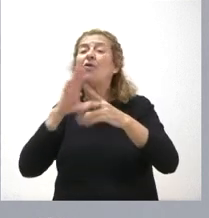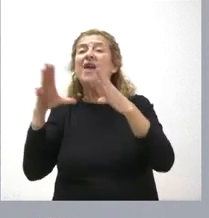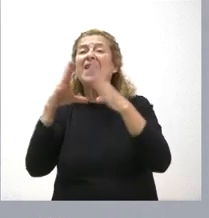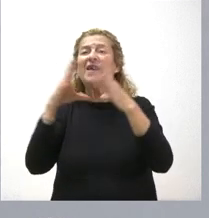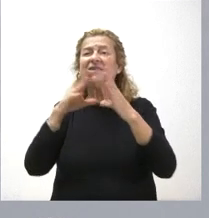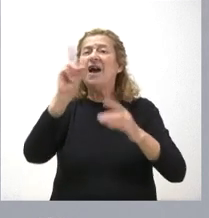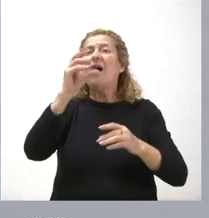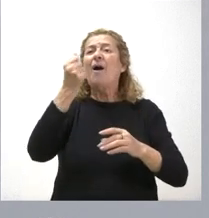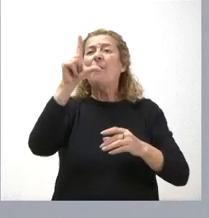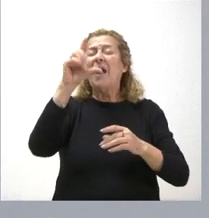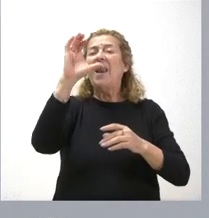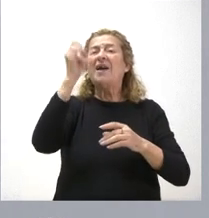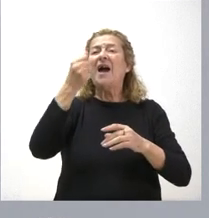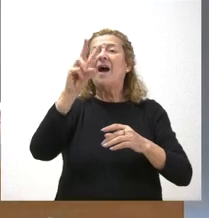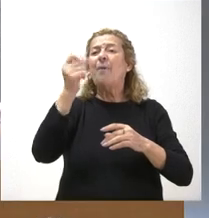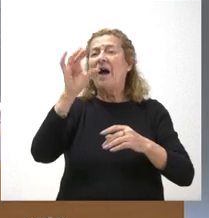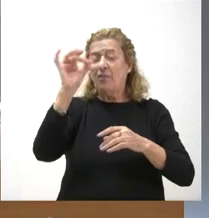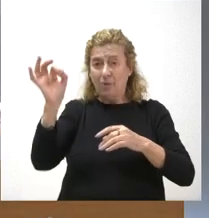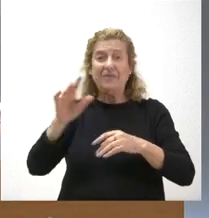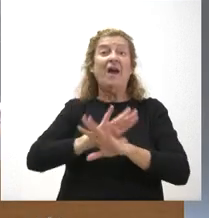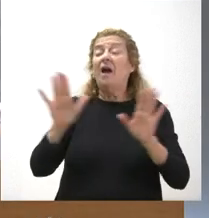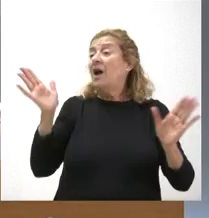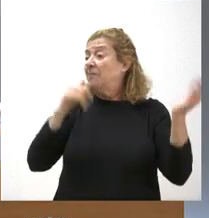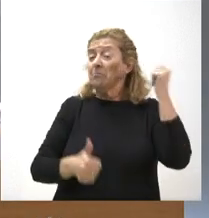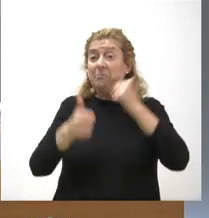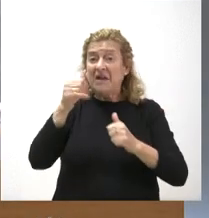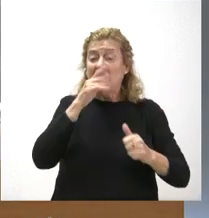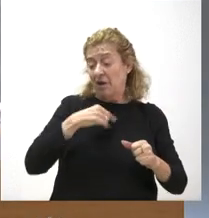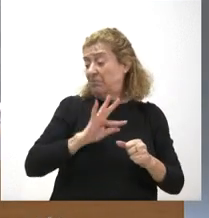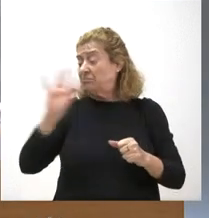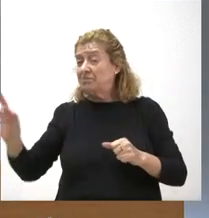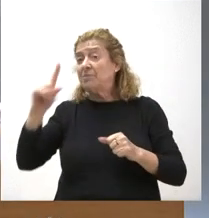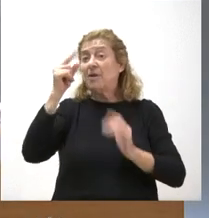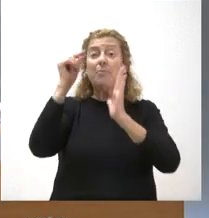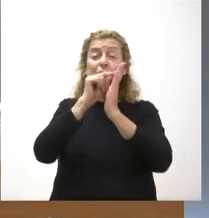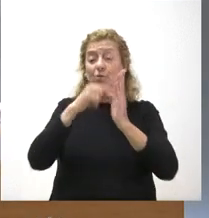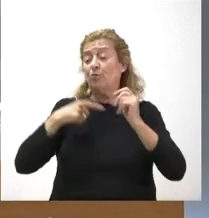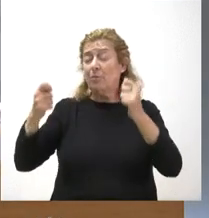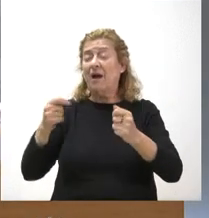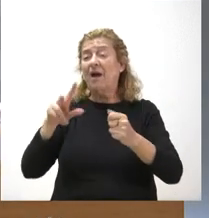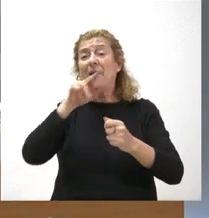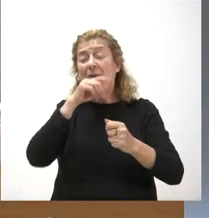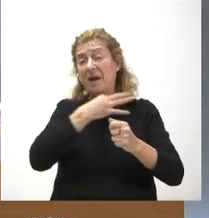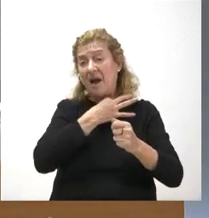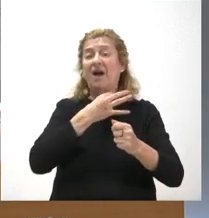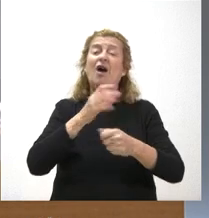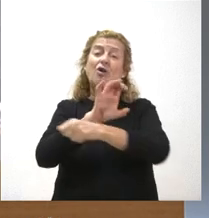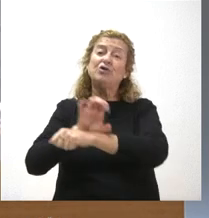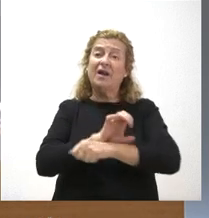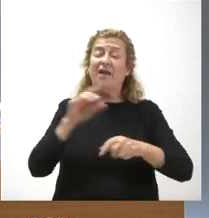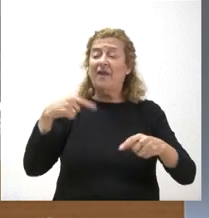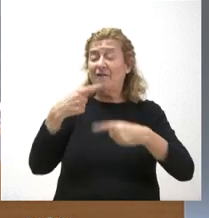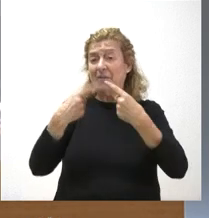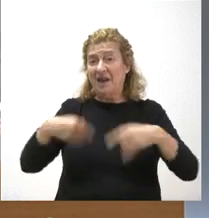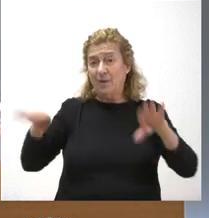Balcabado de esta localidad. Y, sin más, pues para el primer punto orden del día, cedo la palabra a la consejera de Familia e Igualdad de Oportunidades para